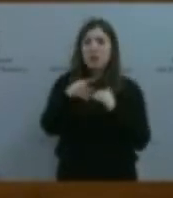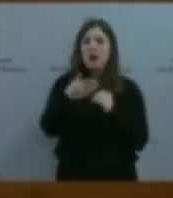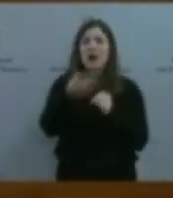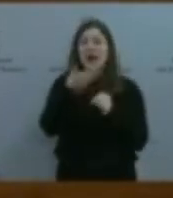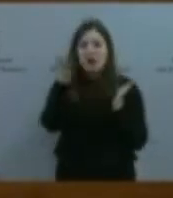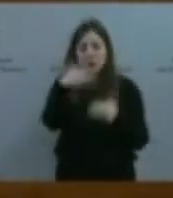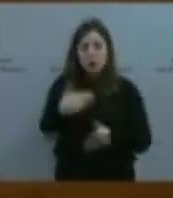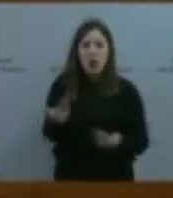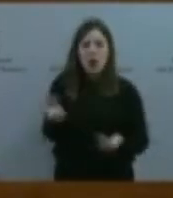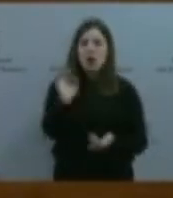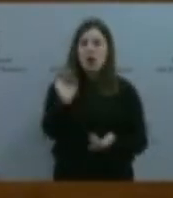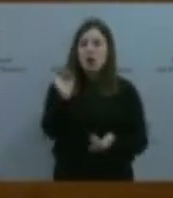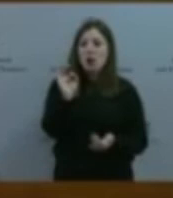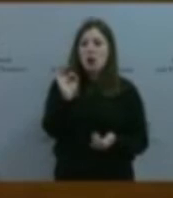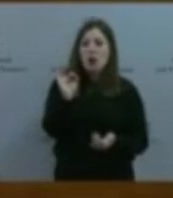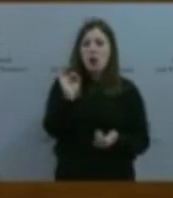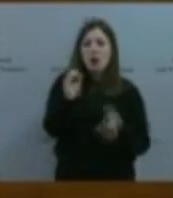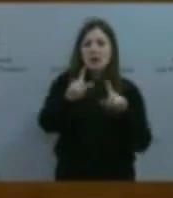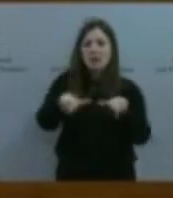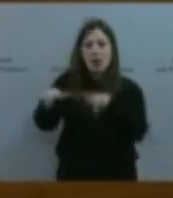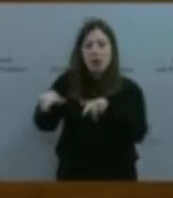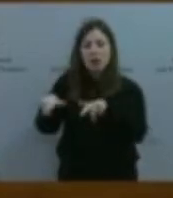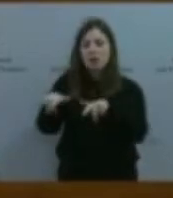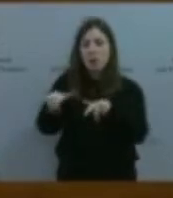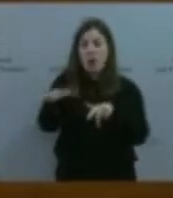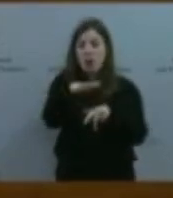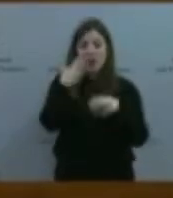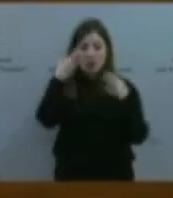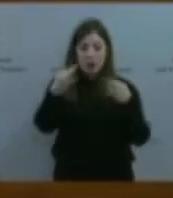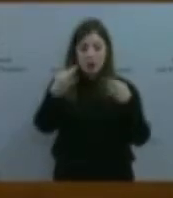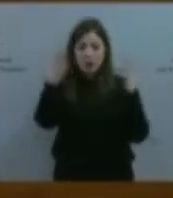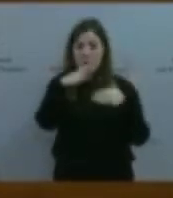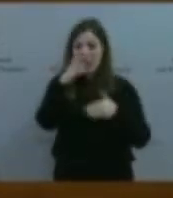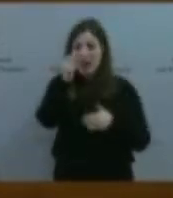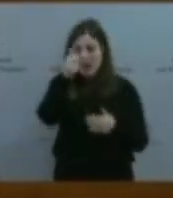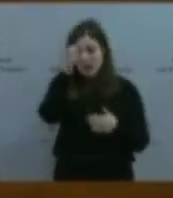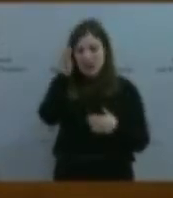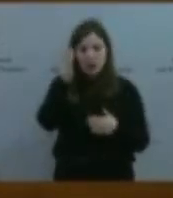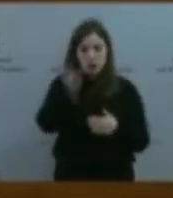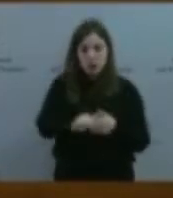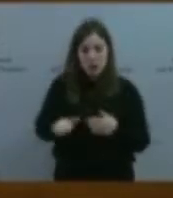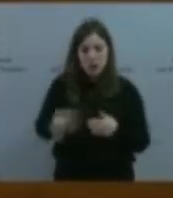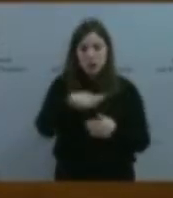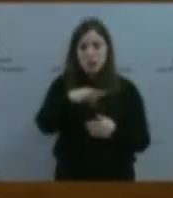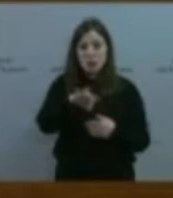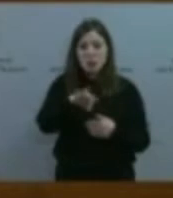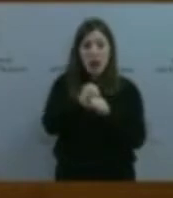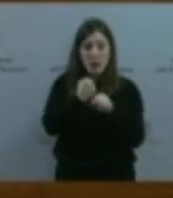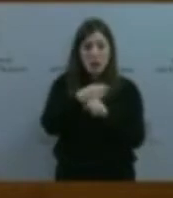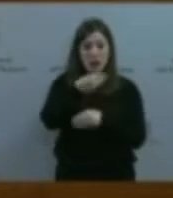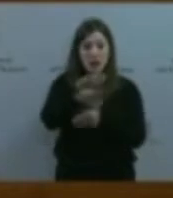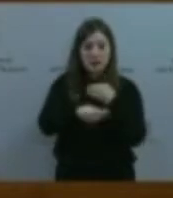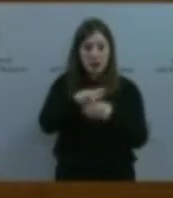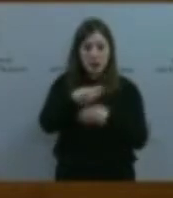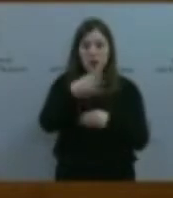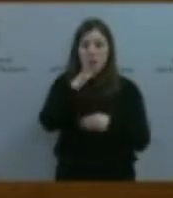que no hay entornos seguros para que los niños y niñas más pequeñas puedan desarrollar la labor. Porque sabemos que los docentes y las docentes, tanto